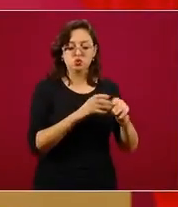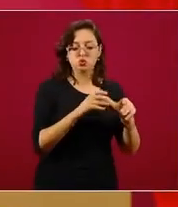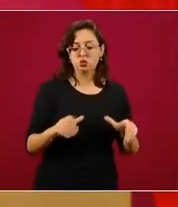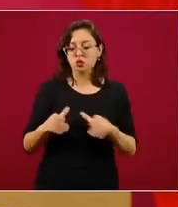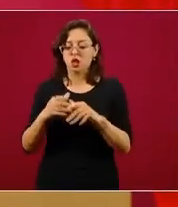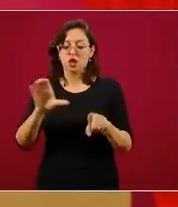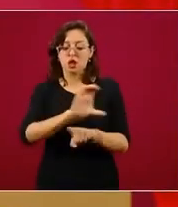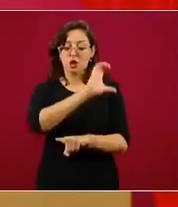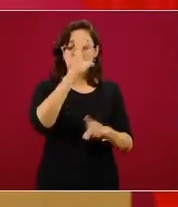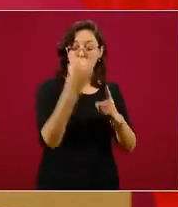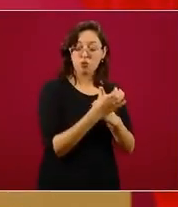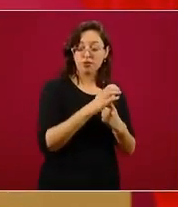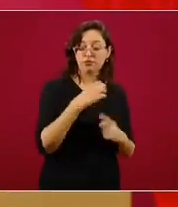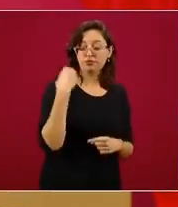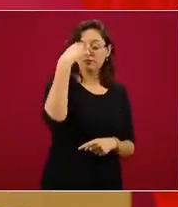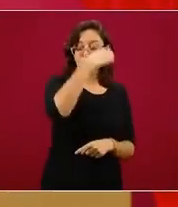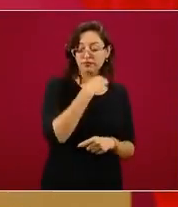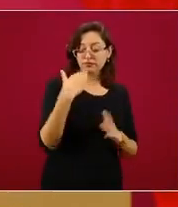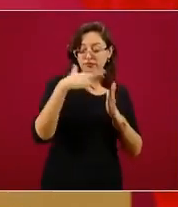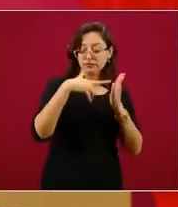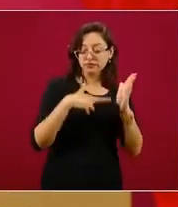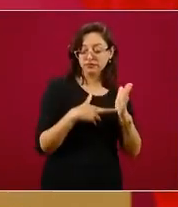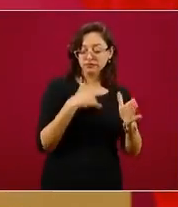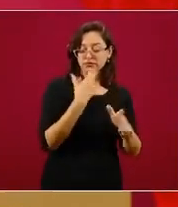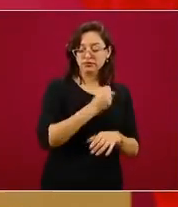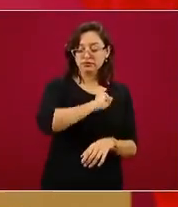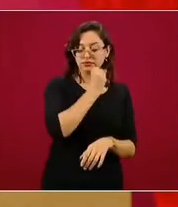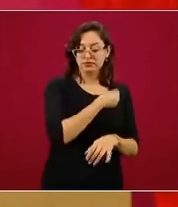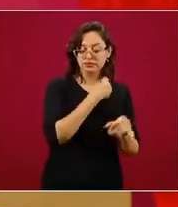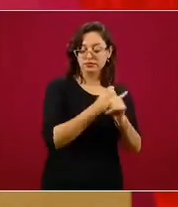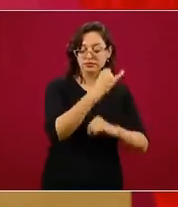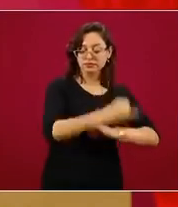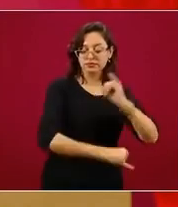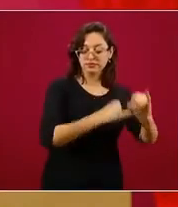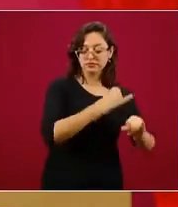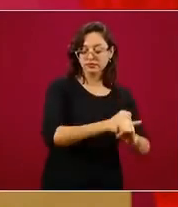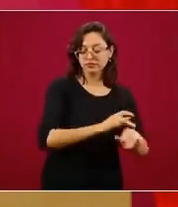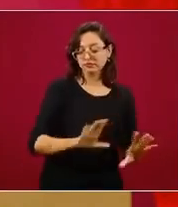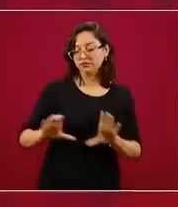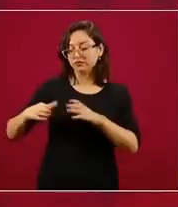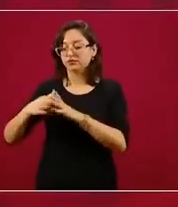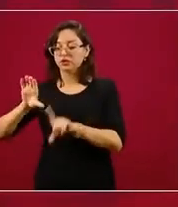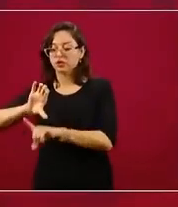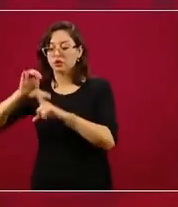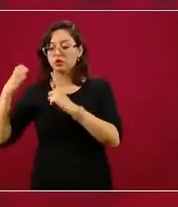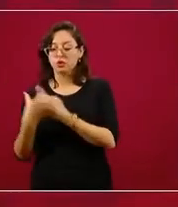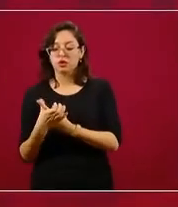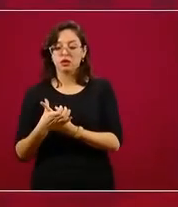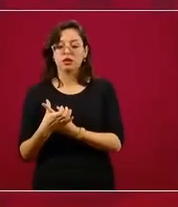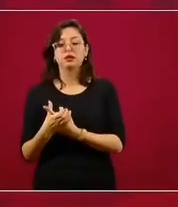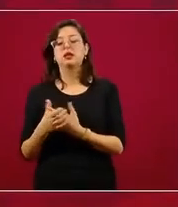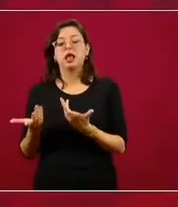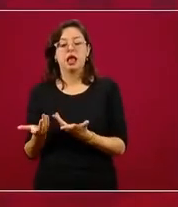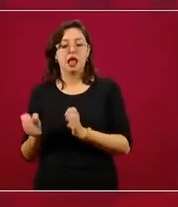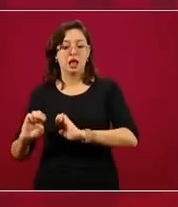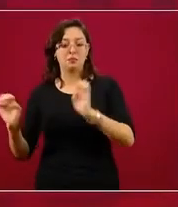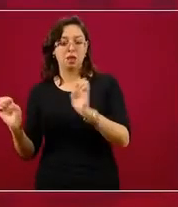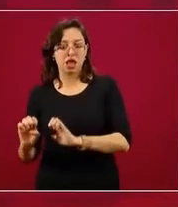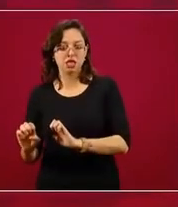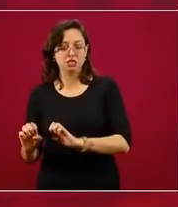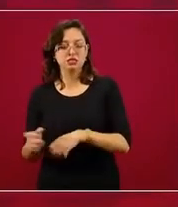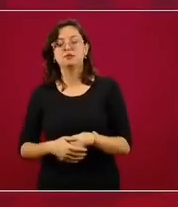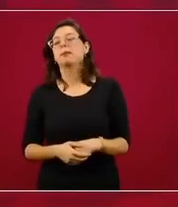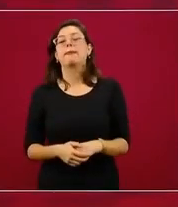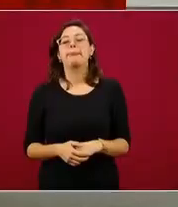del Reglamento Sanitario Internacional o el comité de evaluación y el comité de emergencias. El primero tiene como